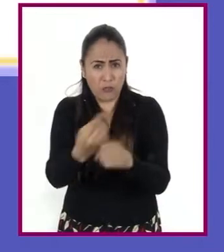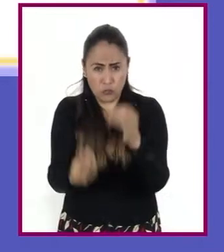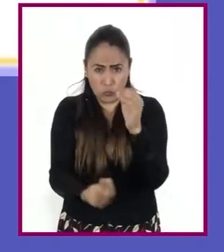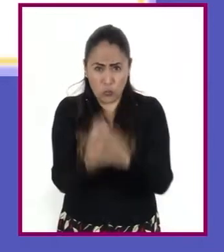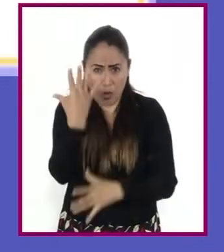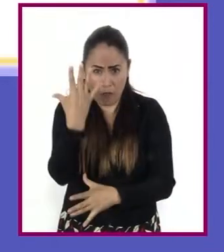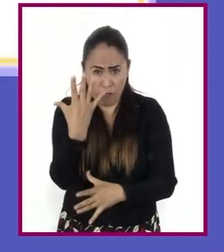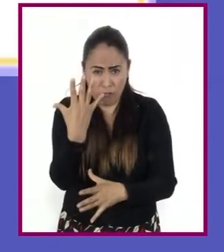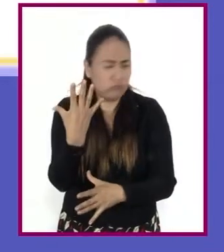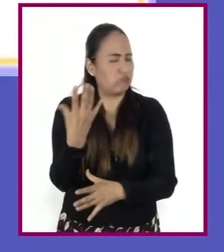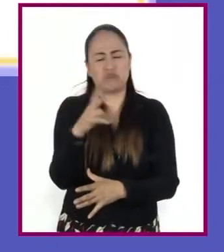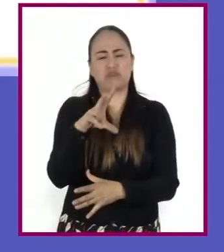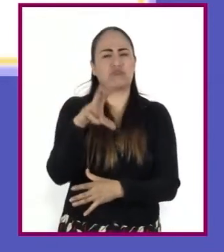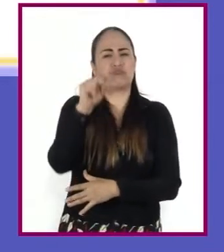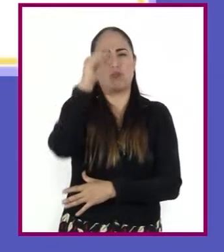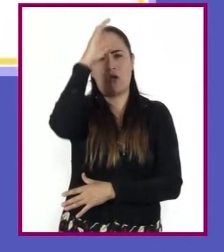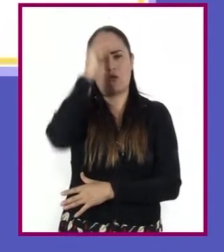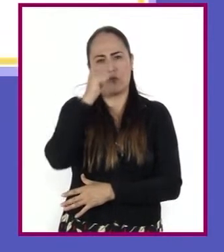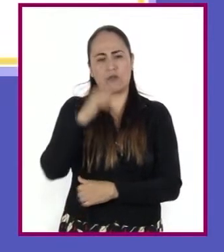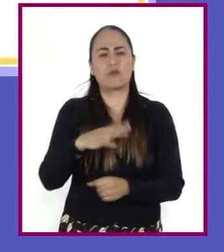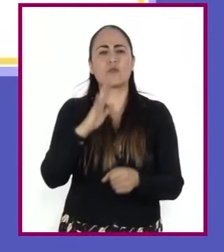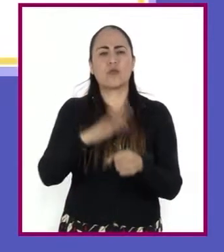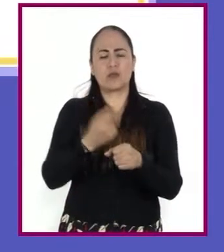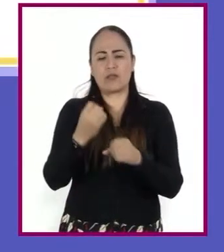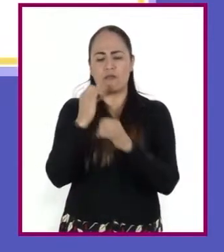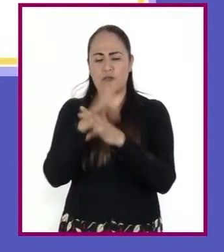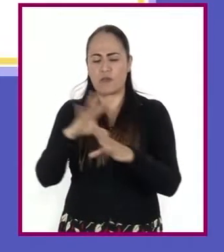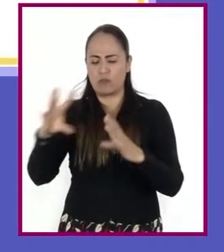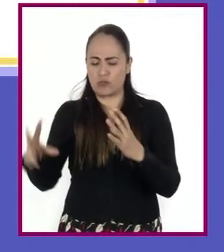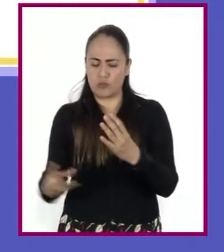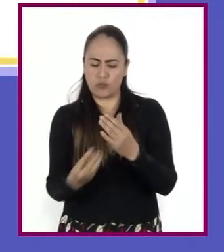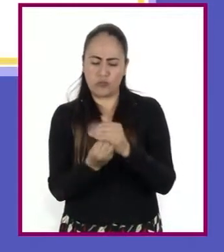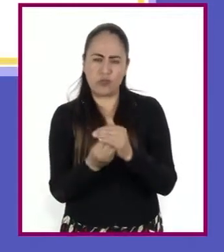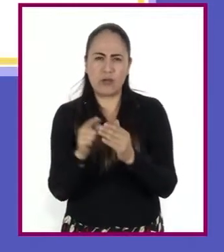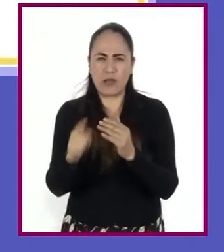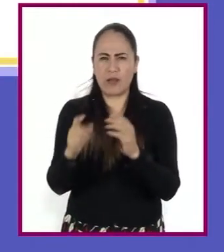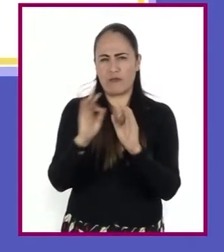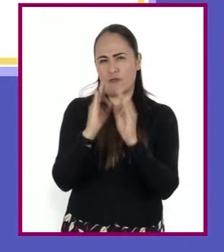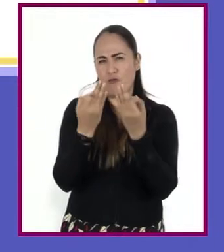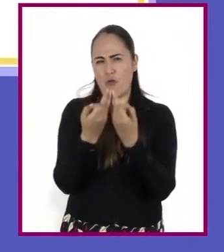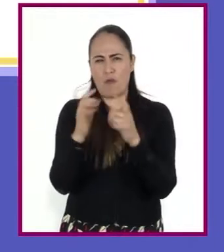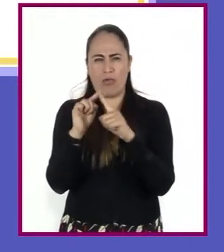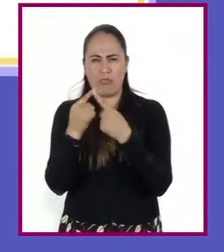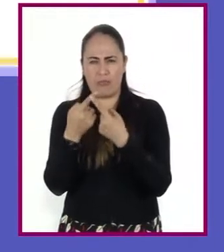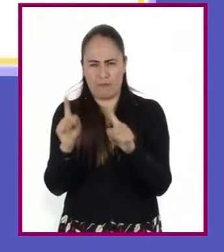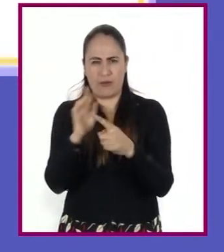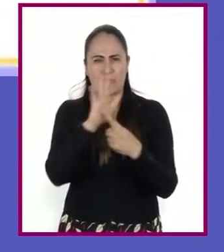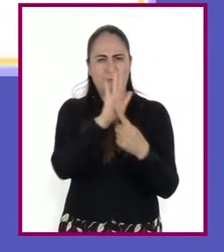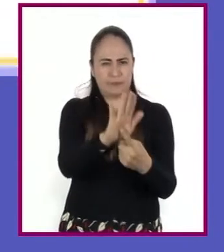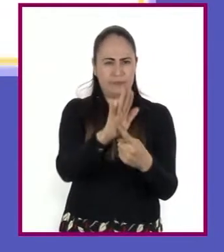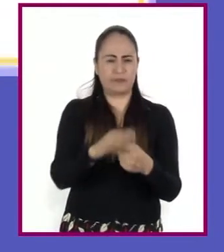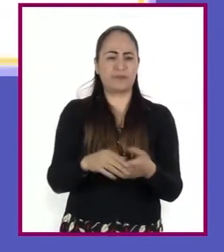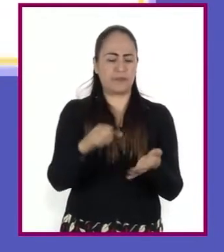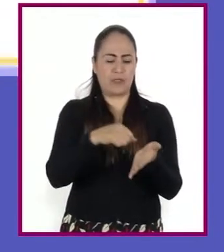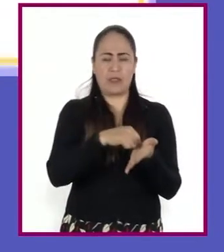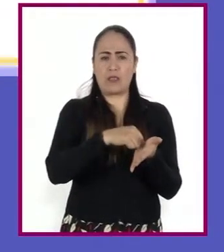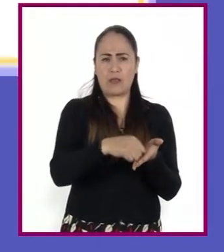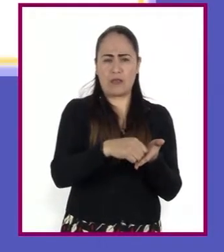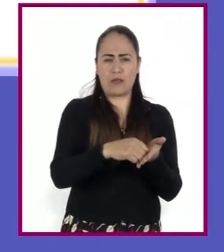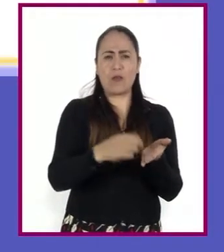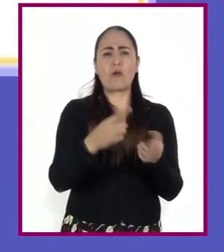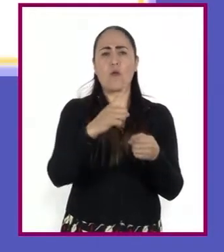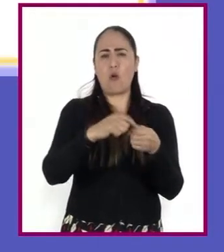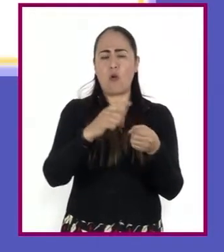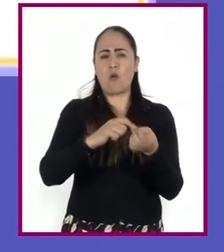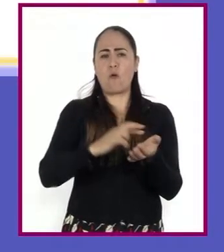Si observan, la información complementaria tiene distintas formas de presentarse. Lo subrayado en rosa claro